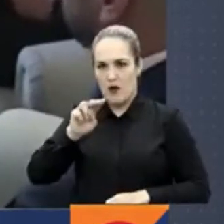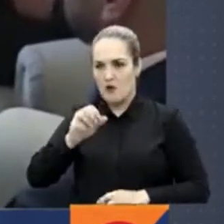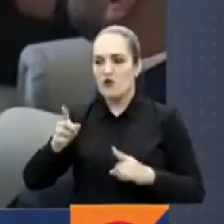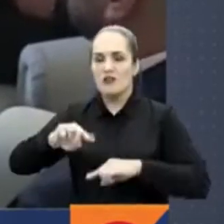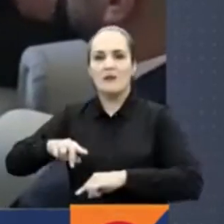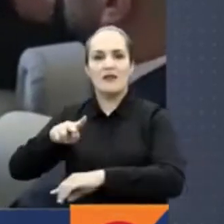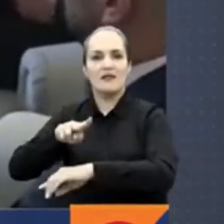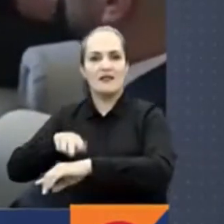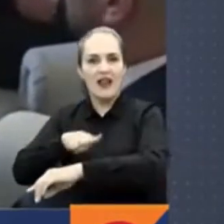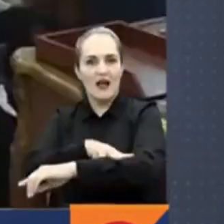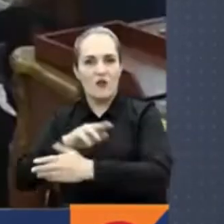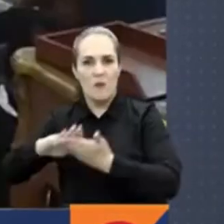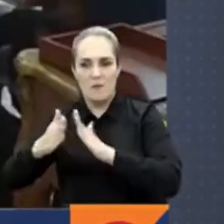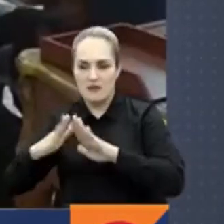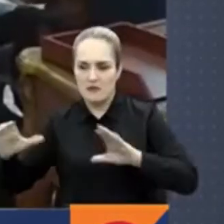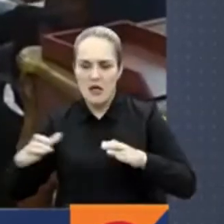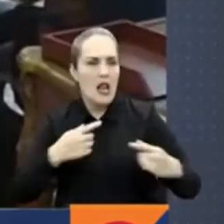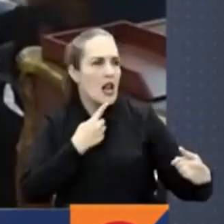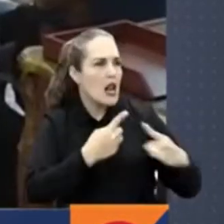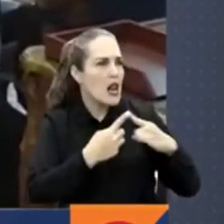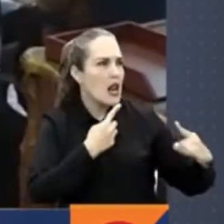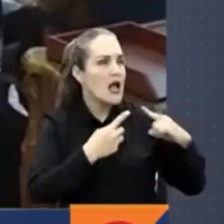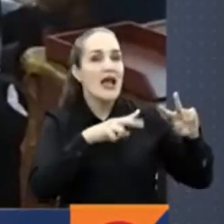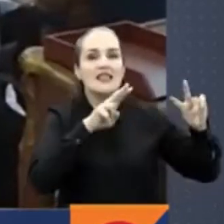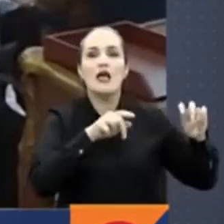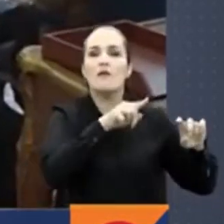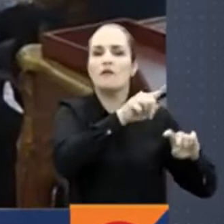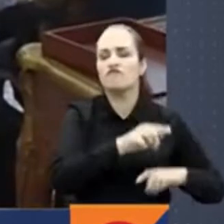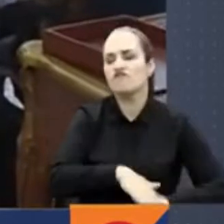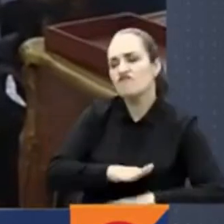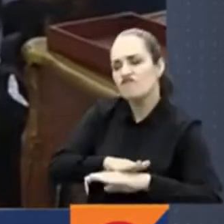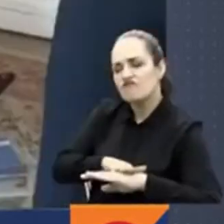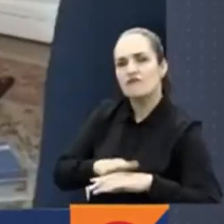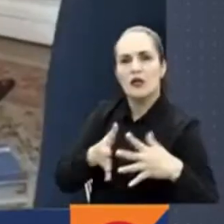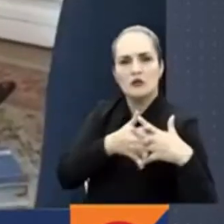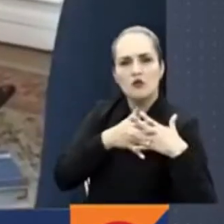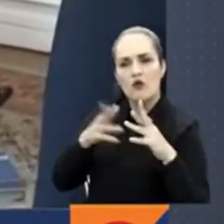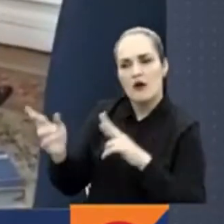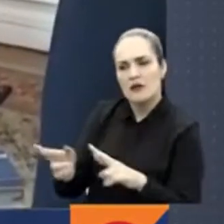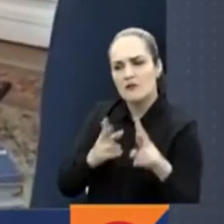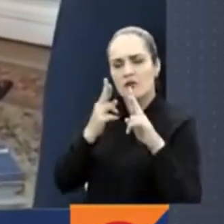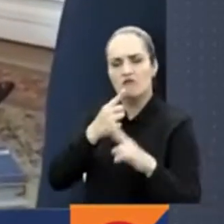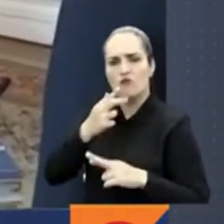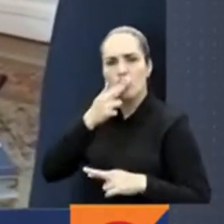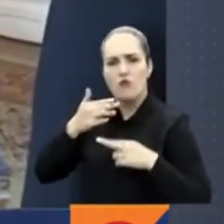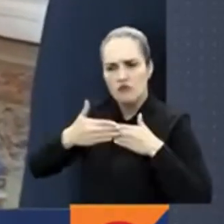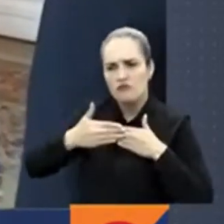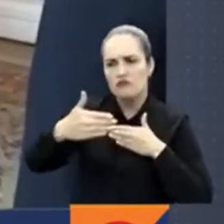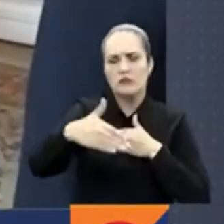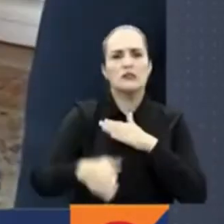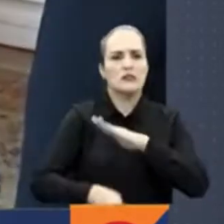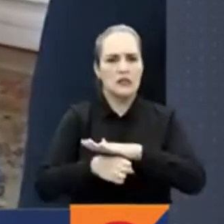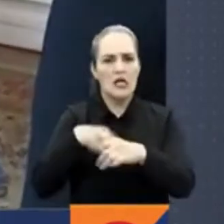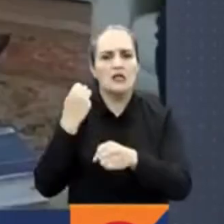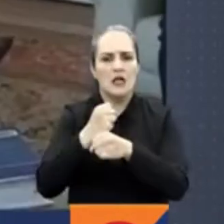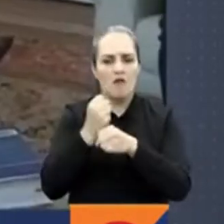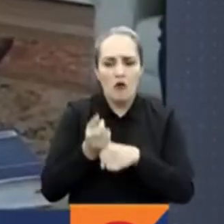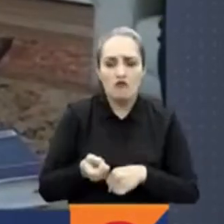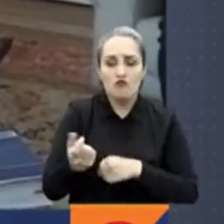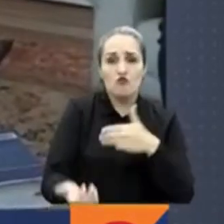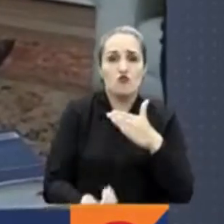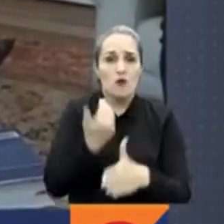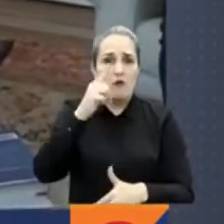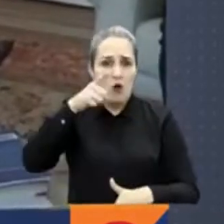mesa fue el narcotráfico y también que esta delegación de Estados Unidos reiteró su compromiso para seguir trabajando con el próximo gobierno.